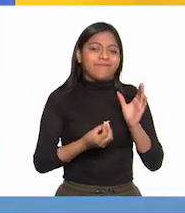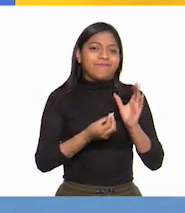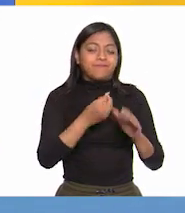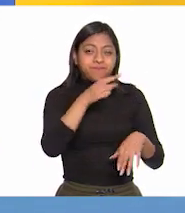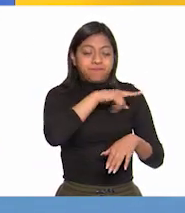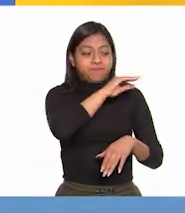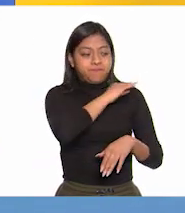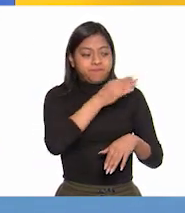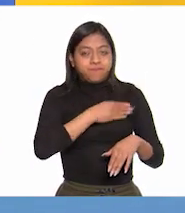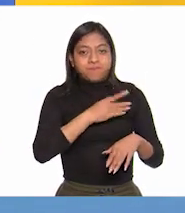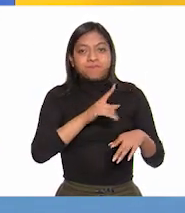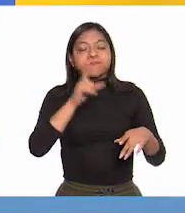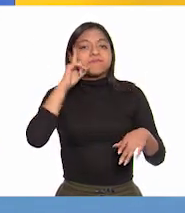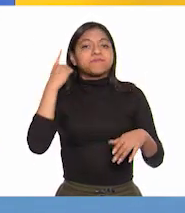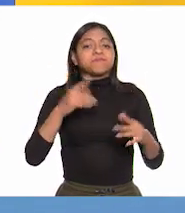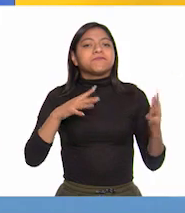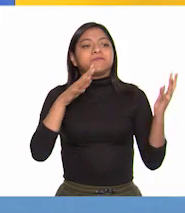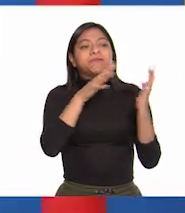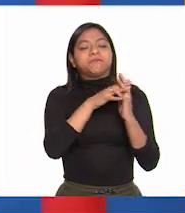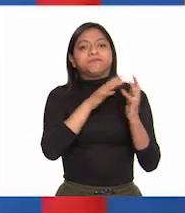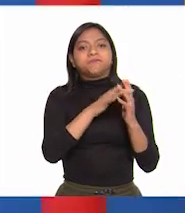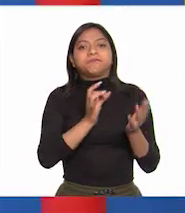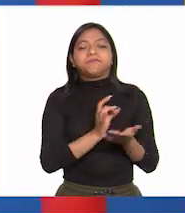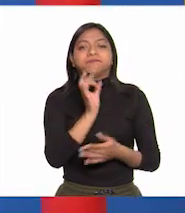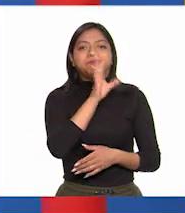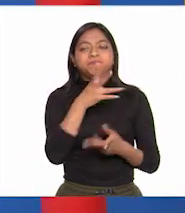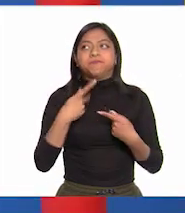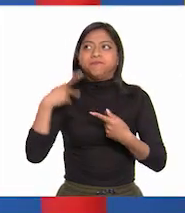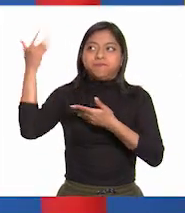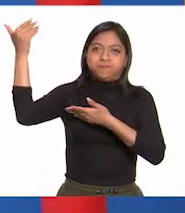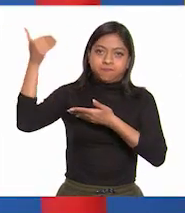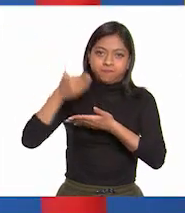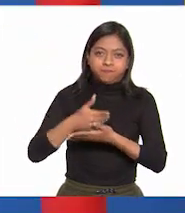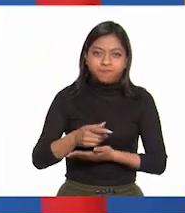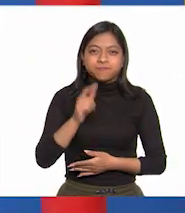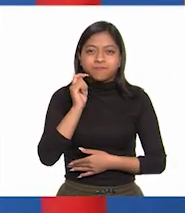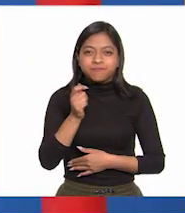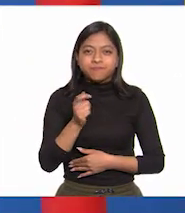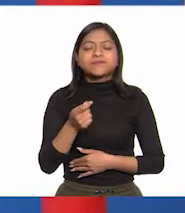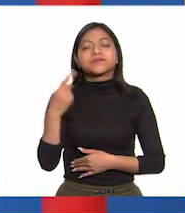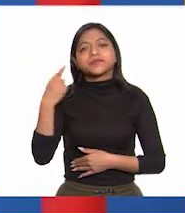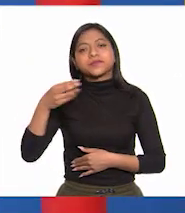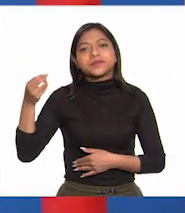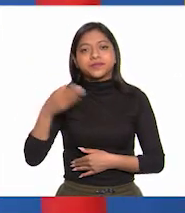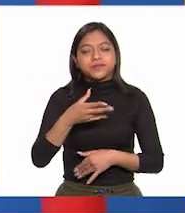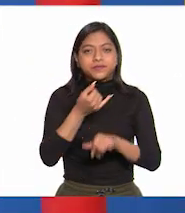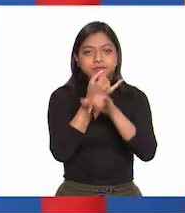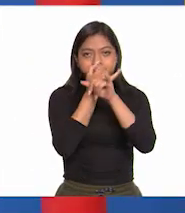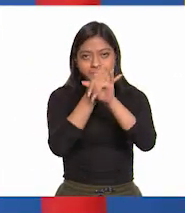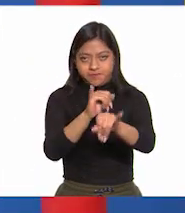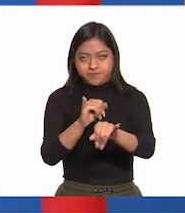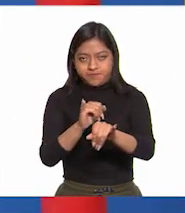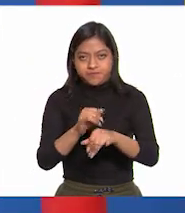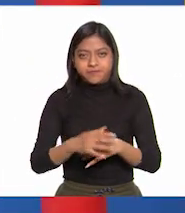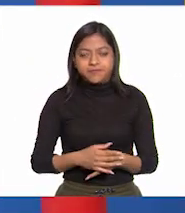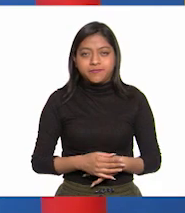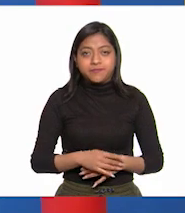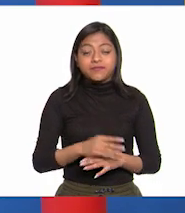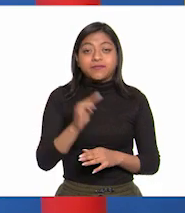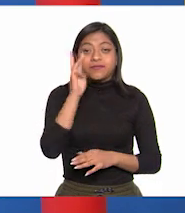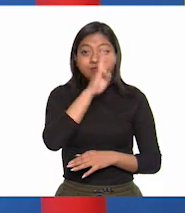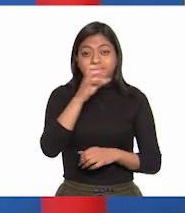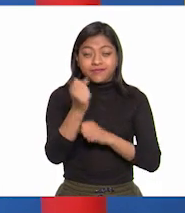en contra de los invasores. Supongo que te refieres al proceso de la independencia, porque después de 300